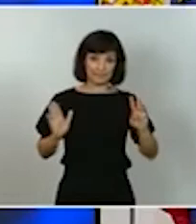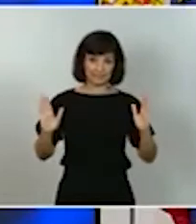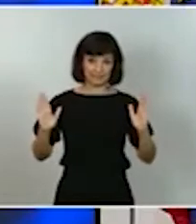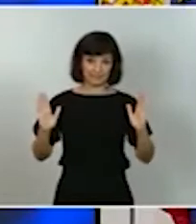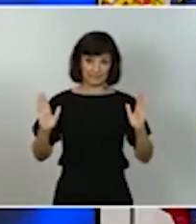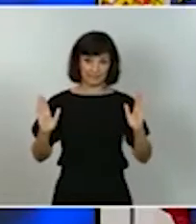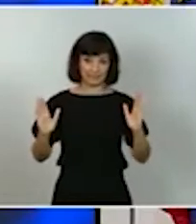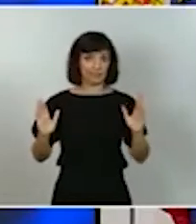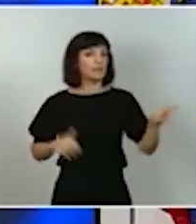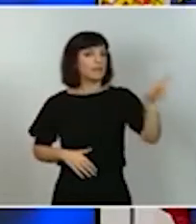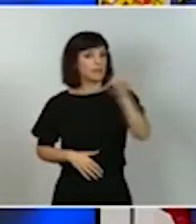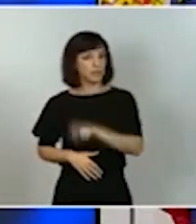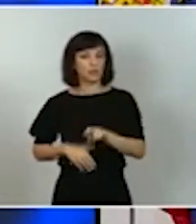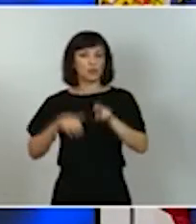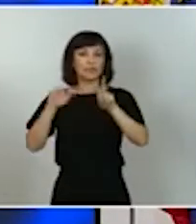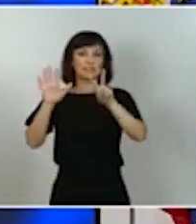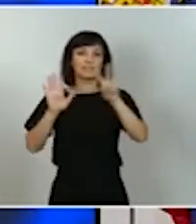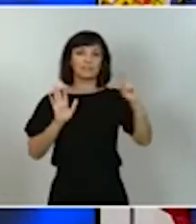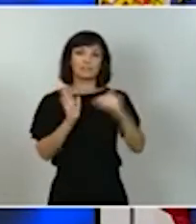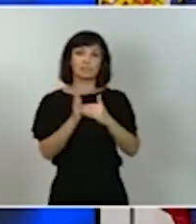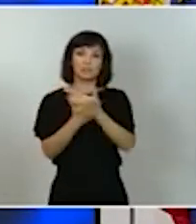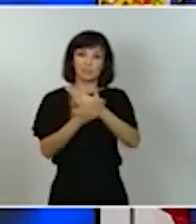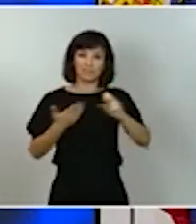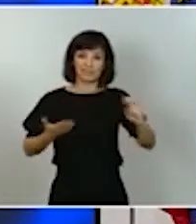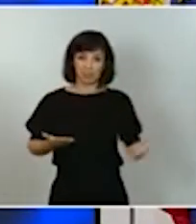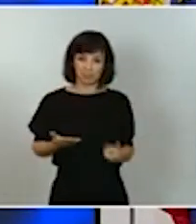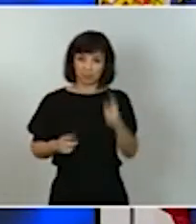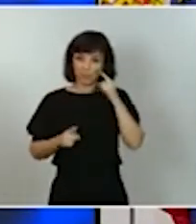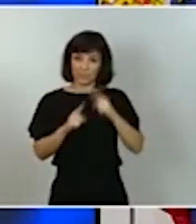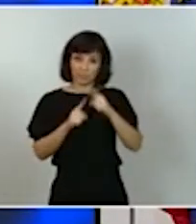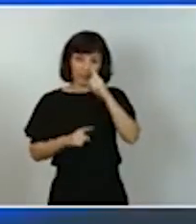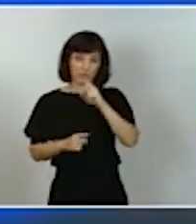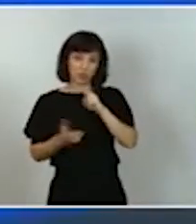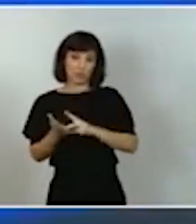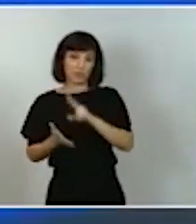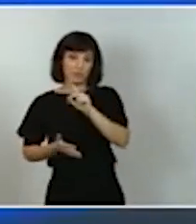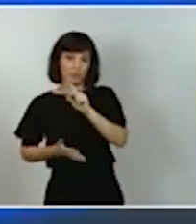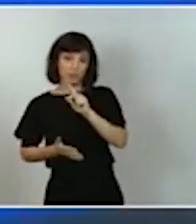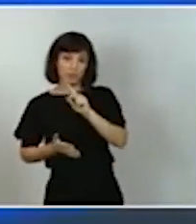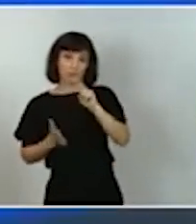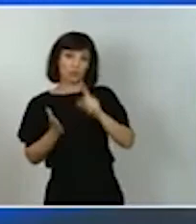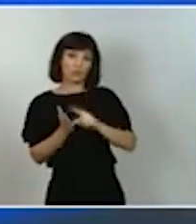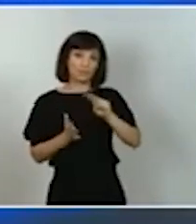serán 72.000 millones de euros para el periodo 2021-2023.